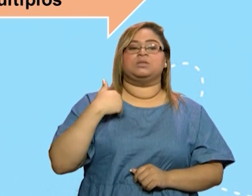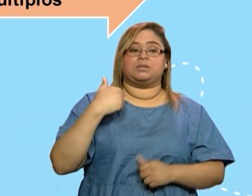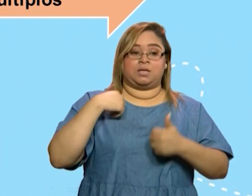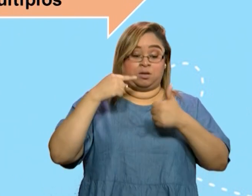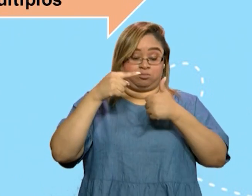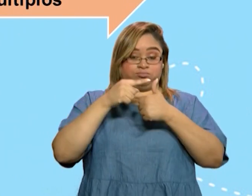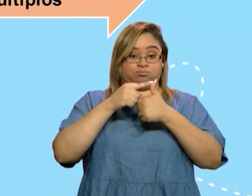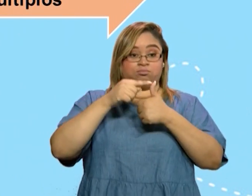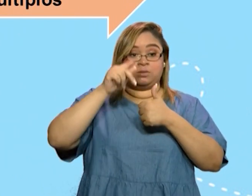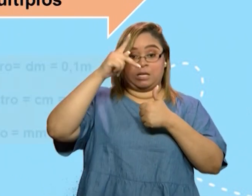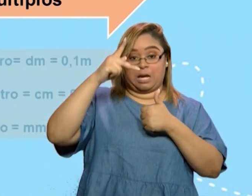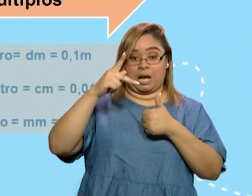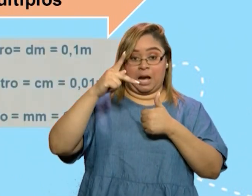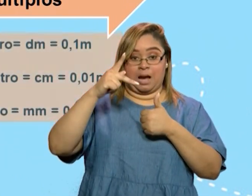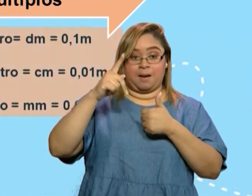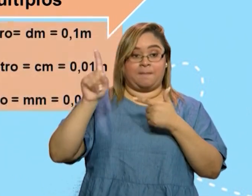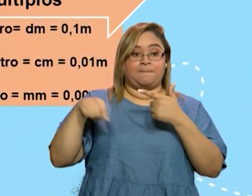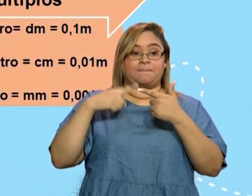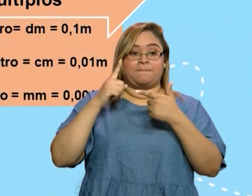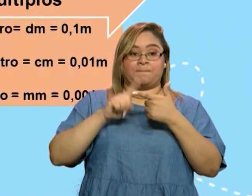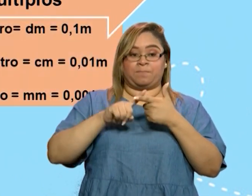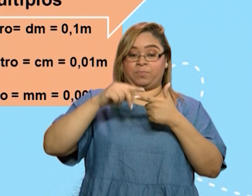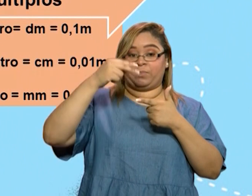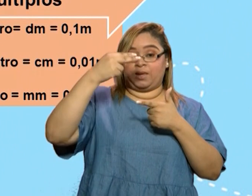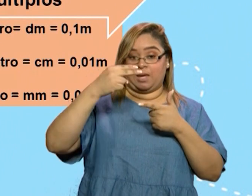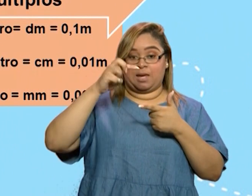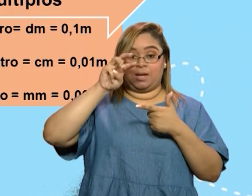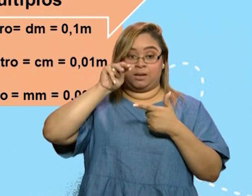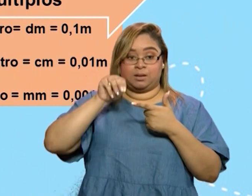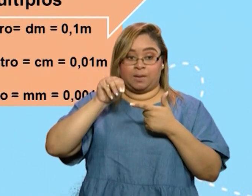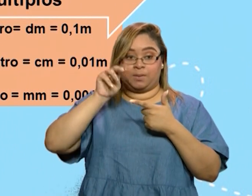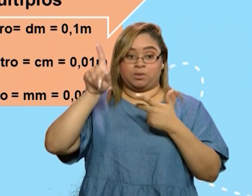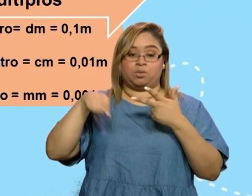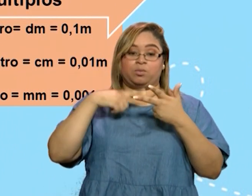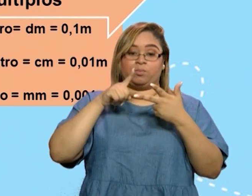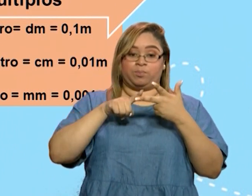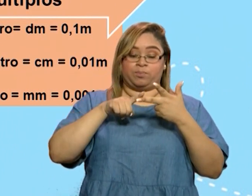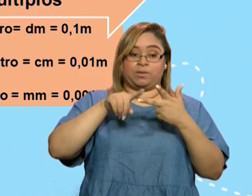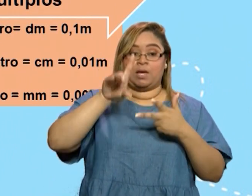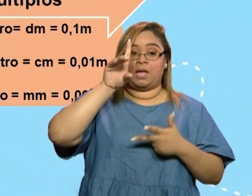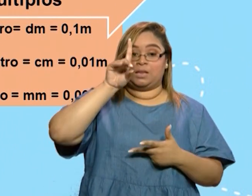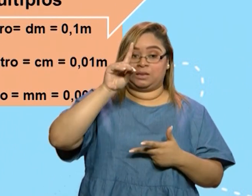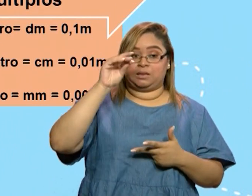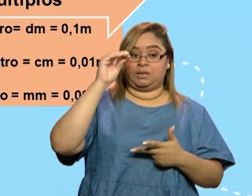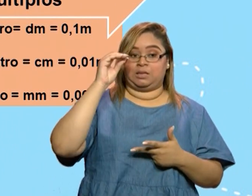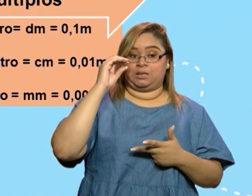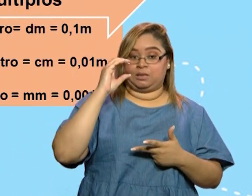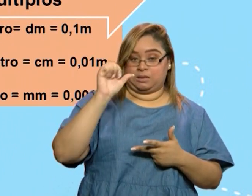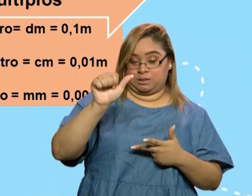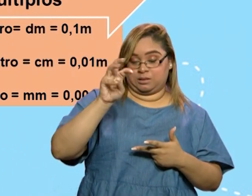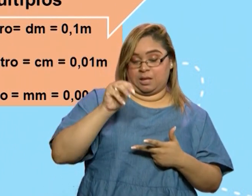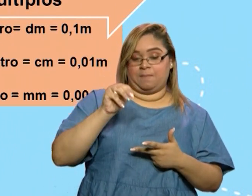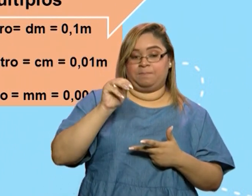y decámetros. El kilómetro son 100 metros, el hectómetro,